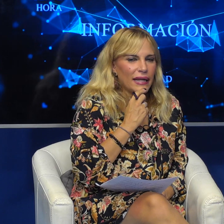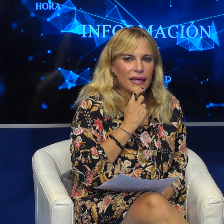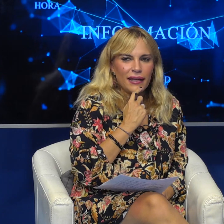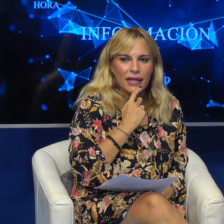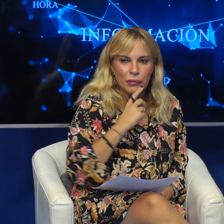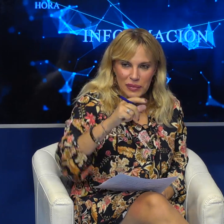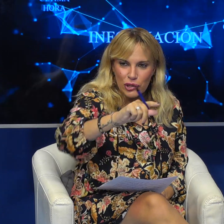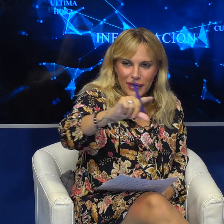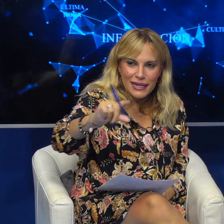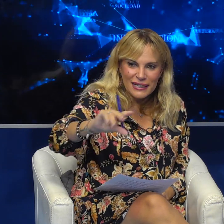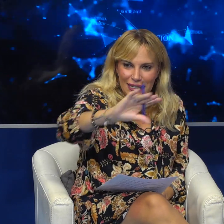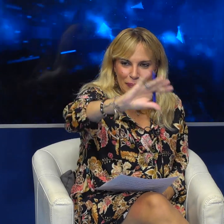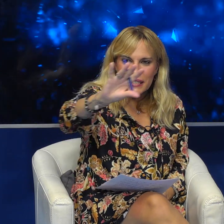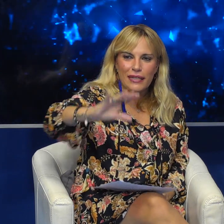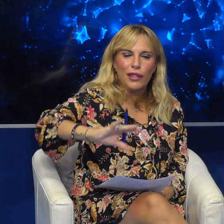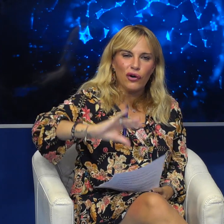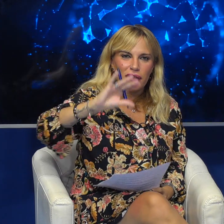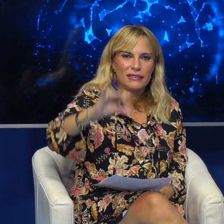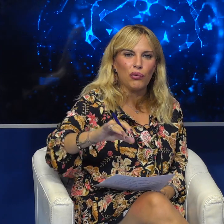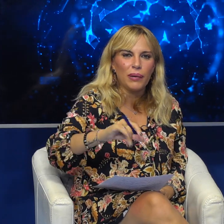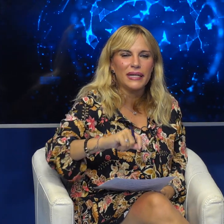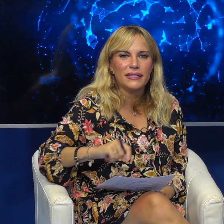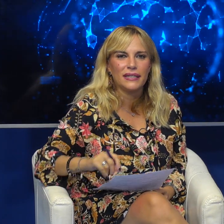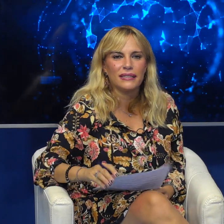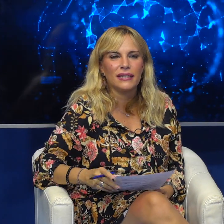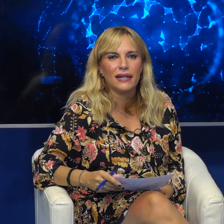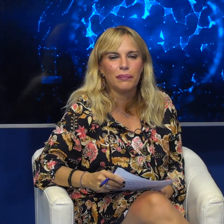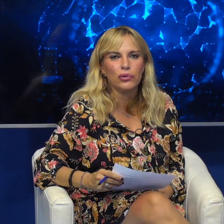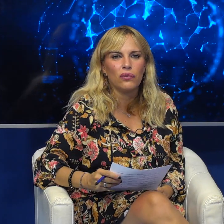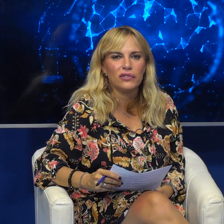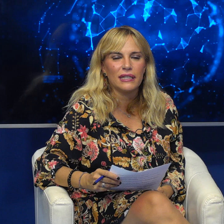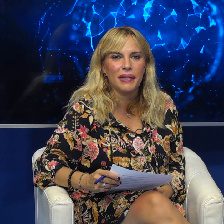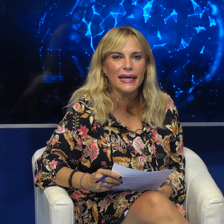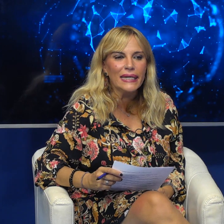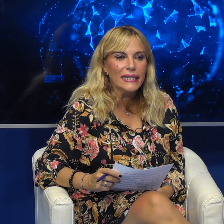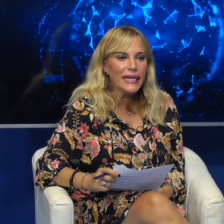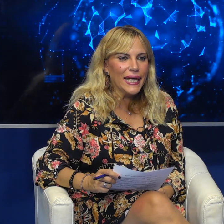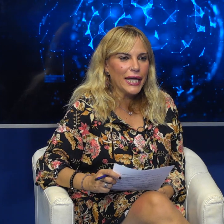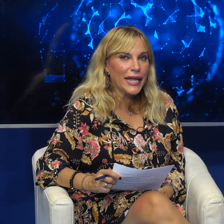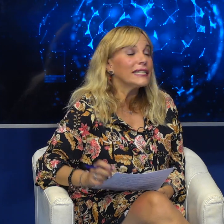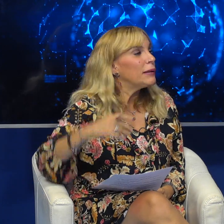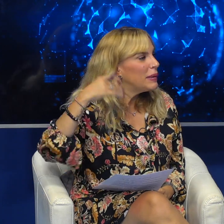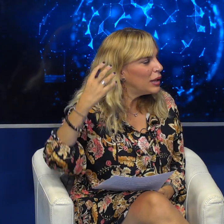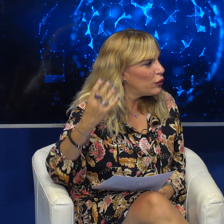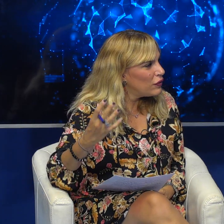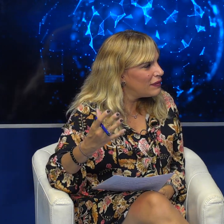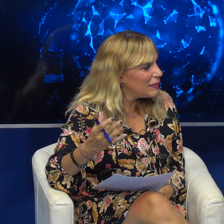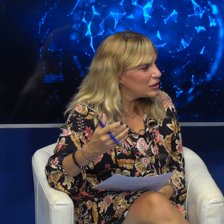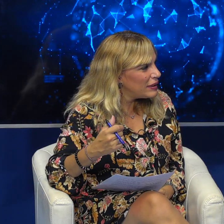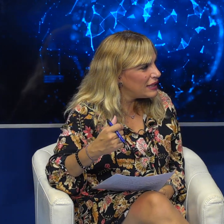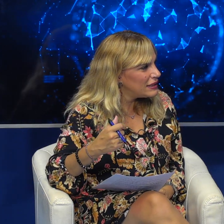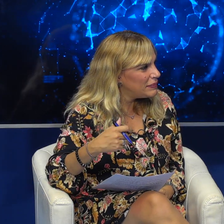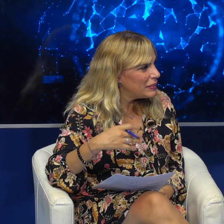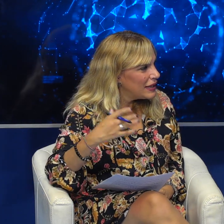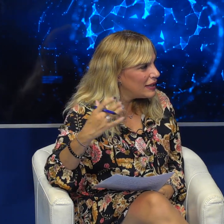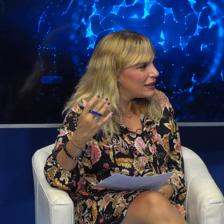Loli hemos visto ahí el cartel de la presentación de este jueves en Santa Clara en Porto o siete y media ¿es el primero de más